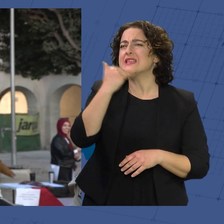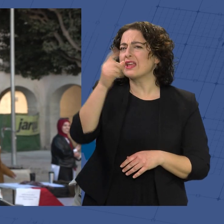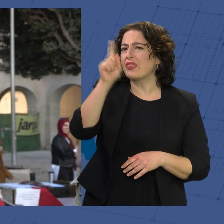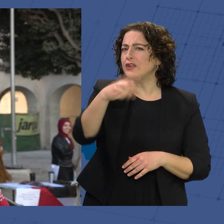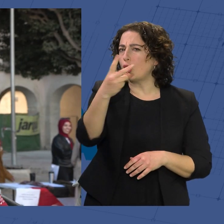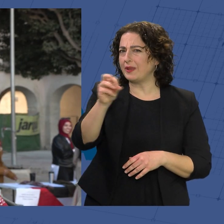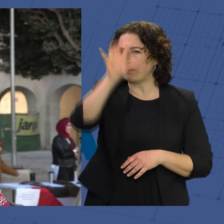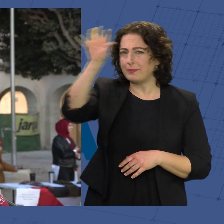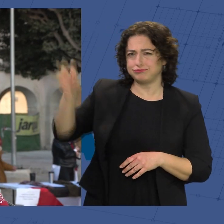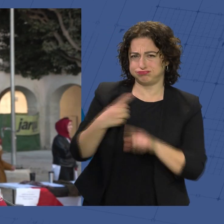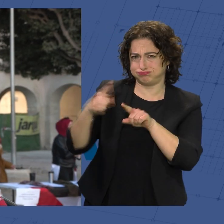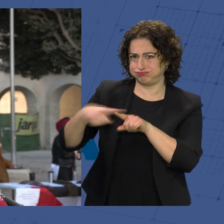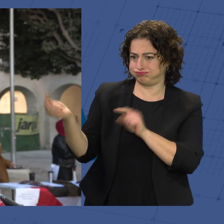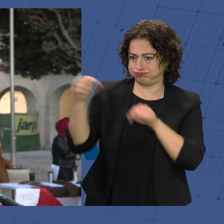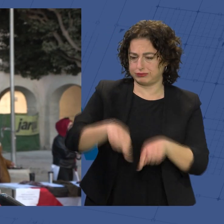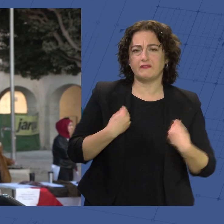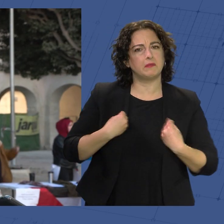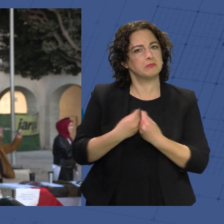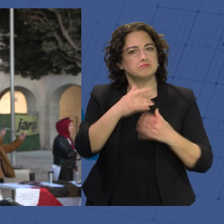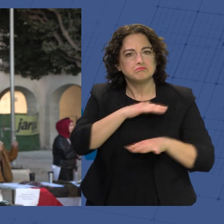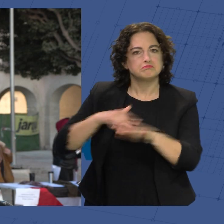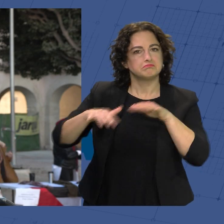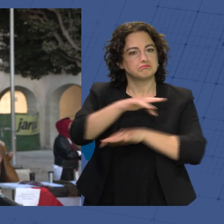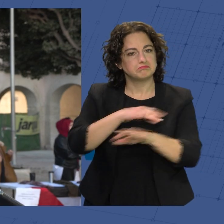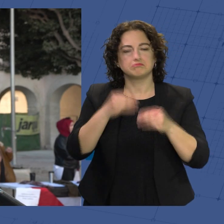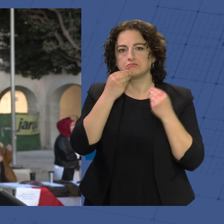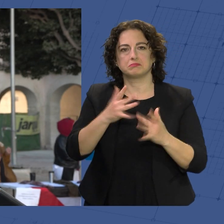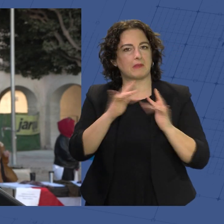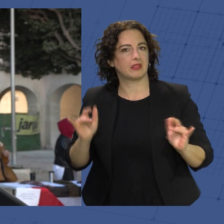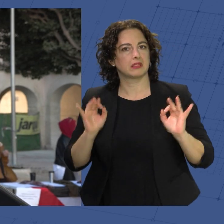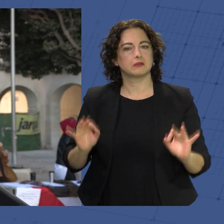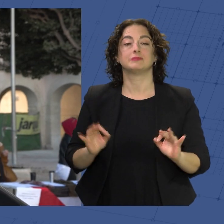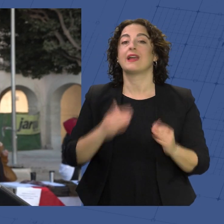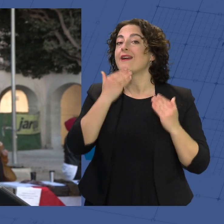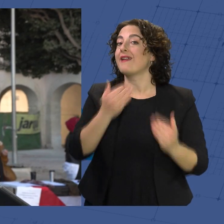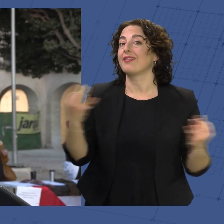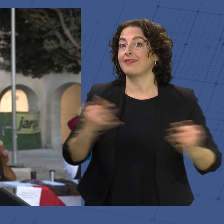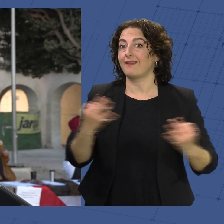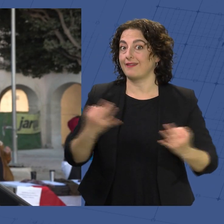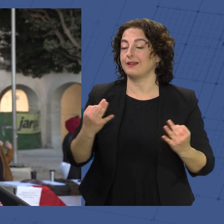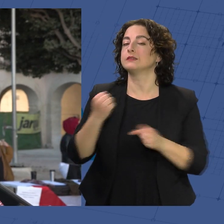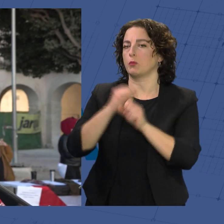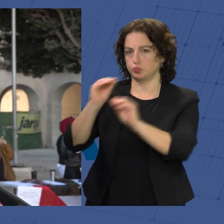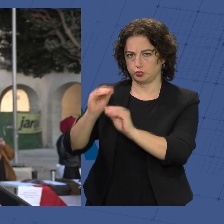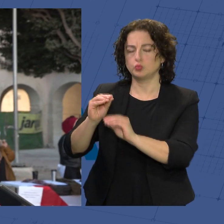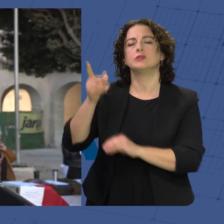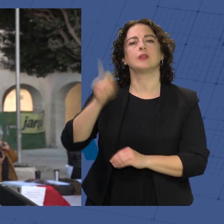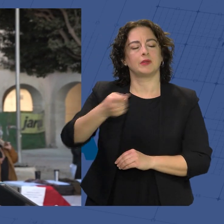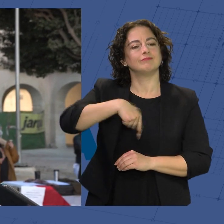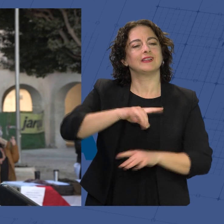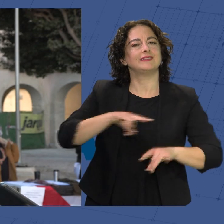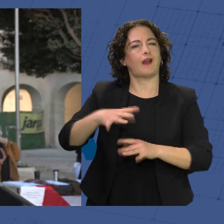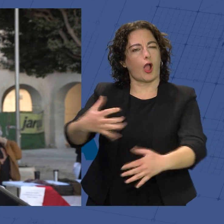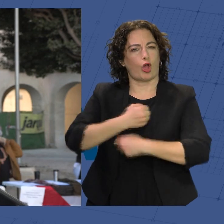nacionalidades ya conviviendo en armonía en Almería. Y esto es gracias no solamente a la gran labor que hacen, sino a que somos una tierra de